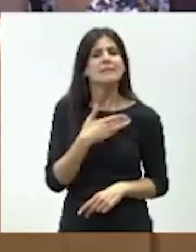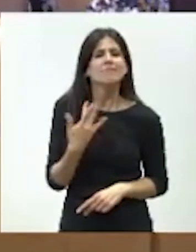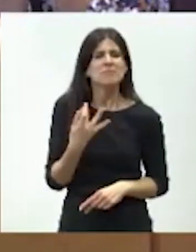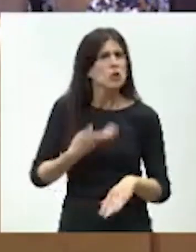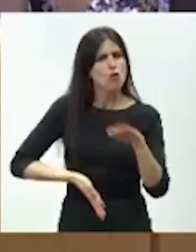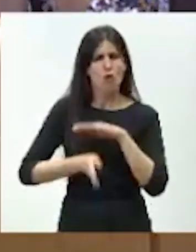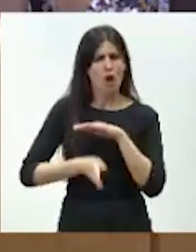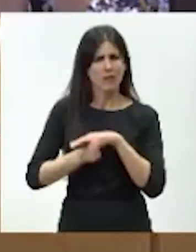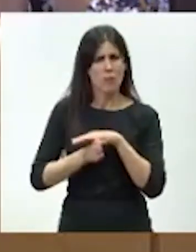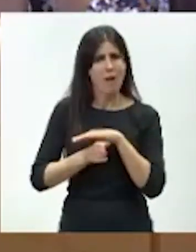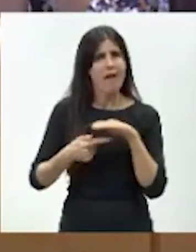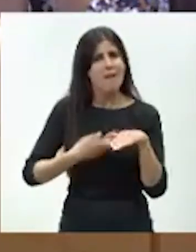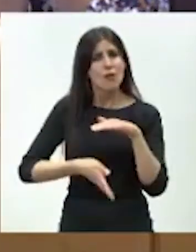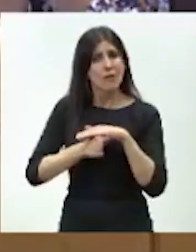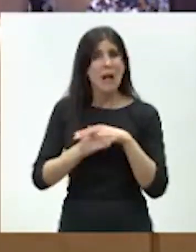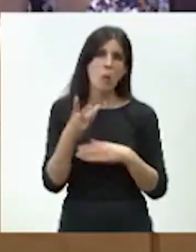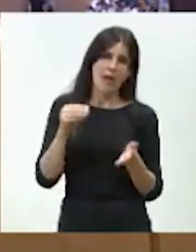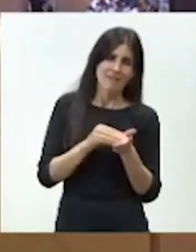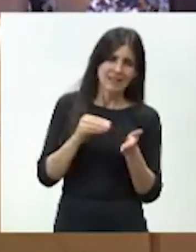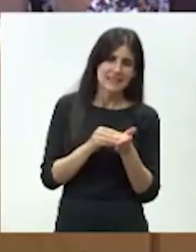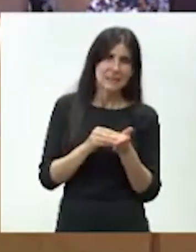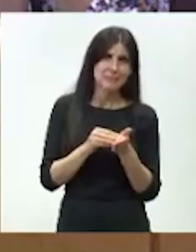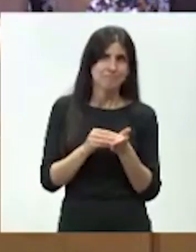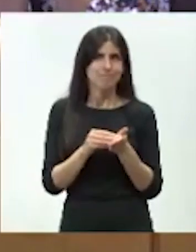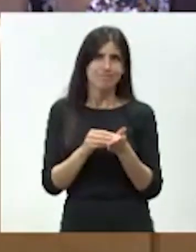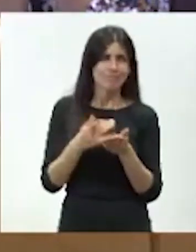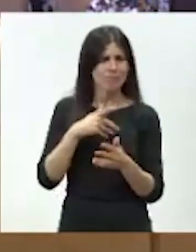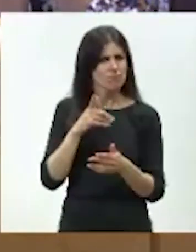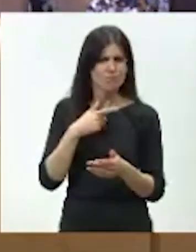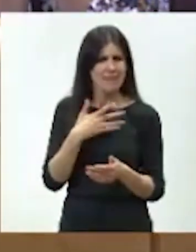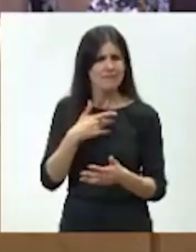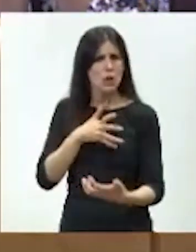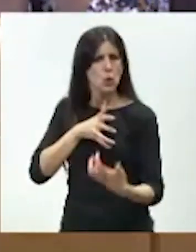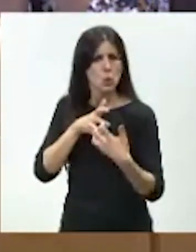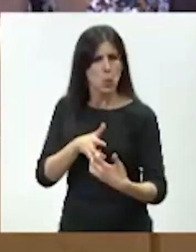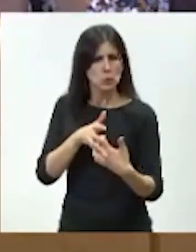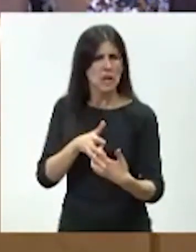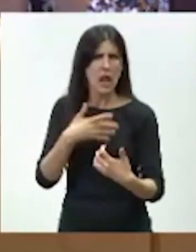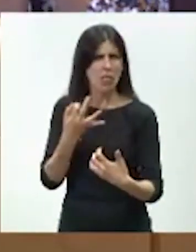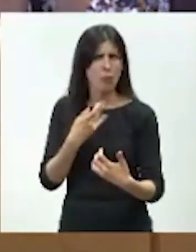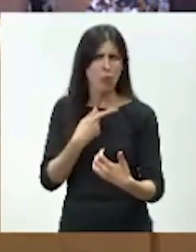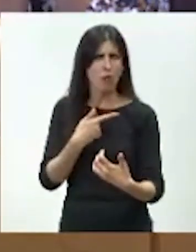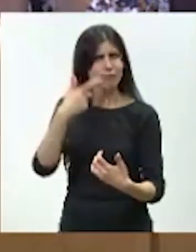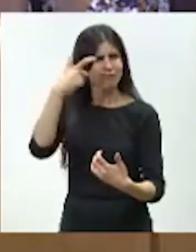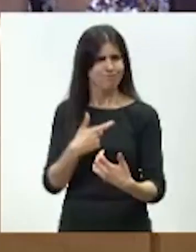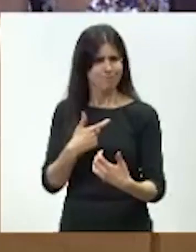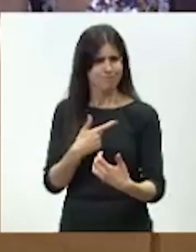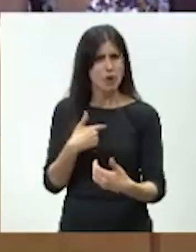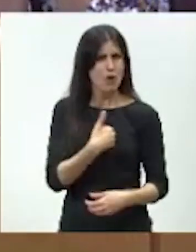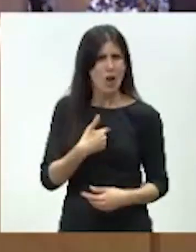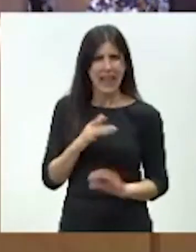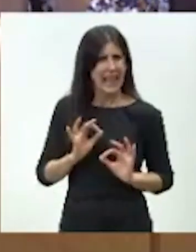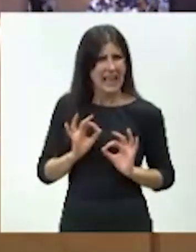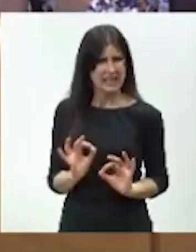siendo o tratando por lo menos y a veces a un precio alto luchar por quien creo que debo ser. Pero dicha su